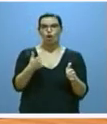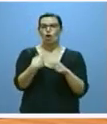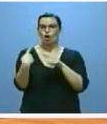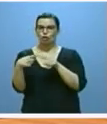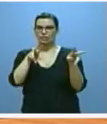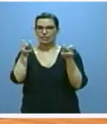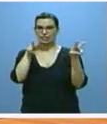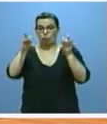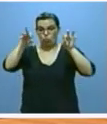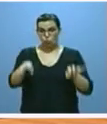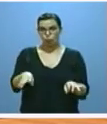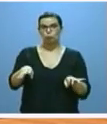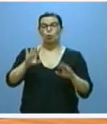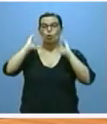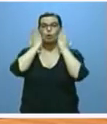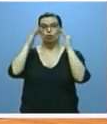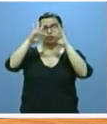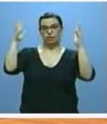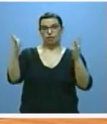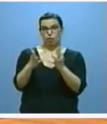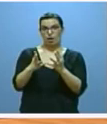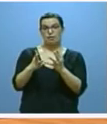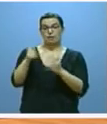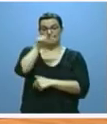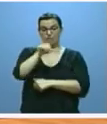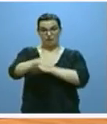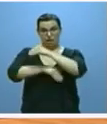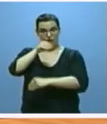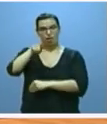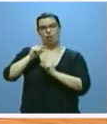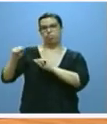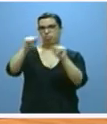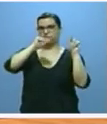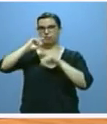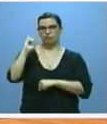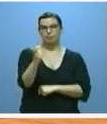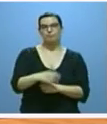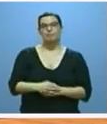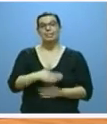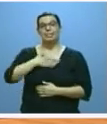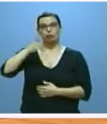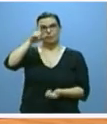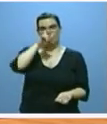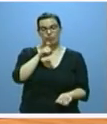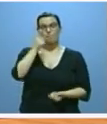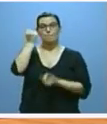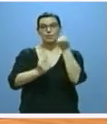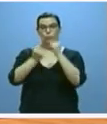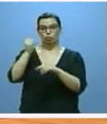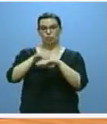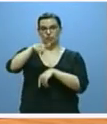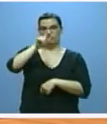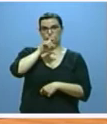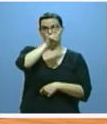que han sido debatidas en el Congreso Internacional celebrado esta misma semana. Quiero finalmente recordar que el presupuesto 2017